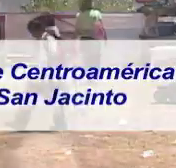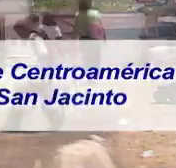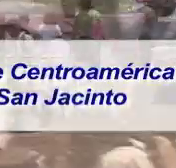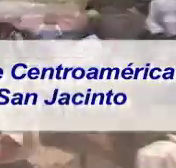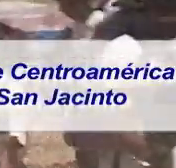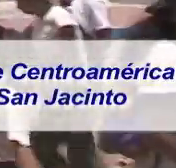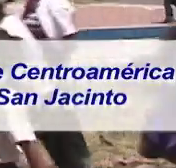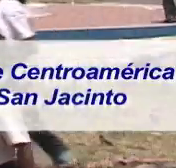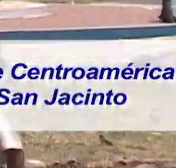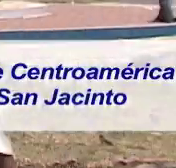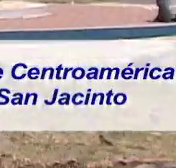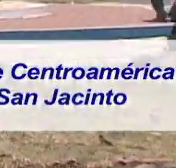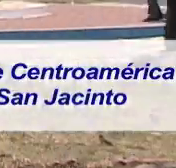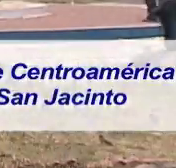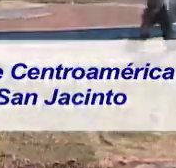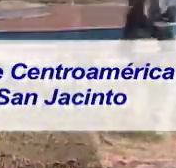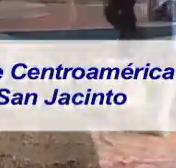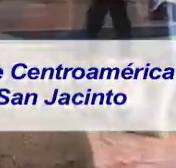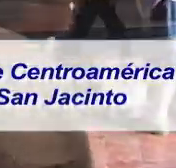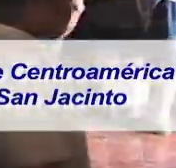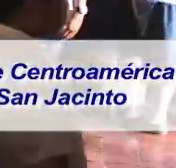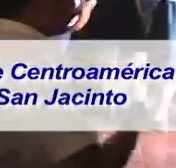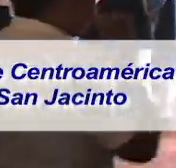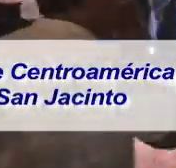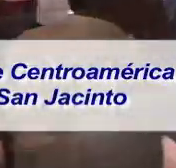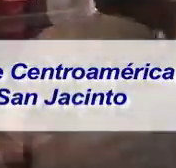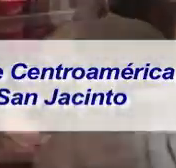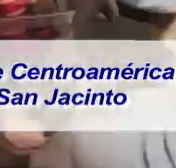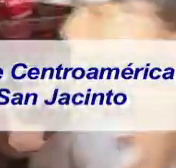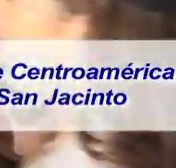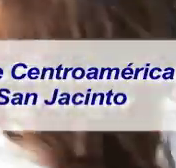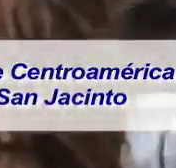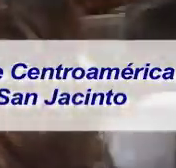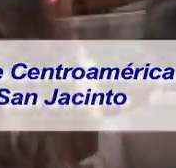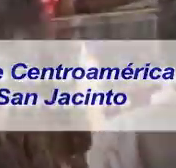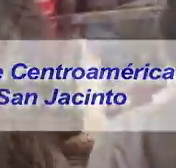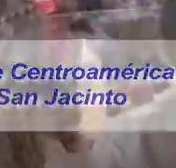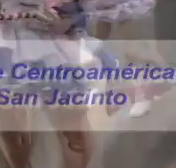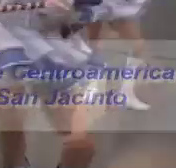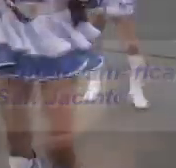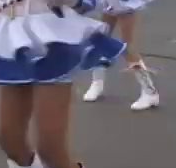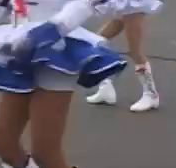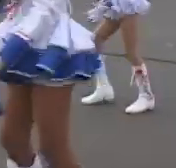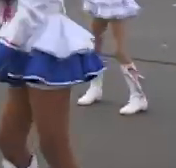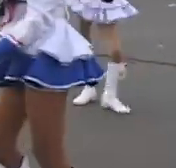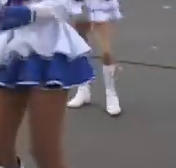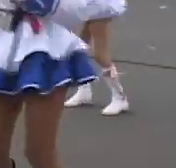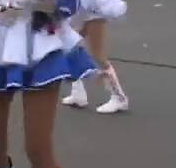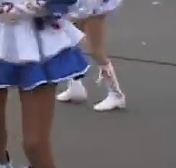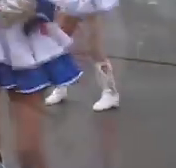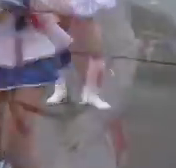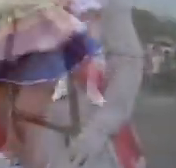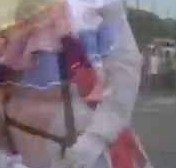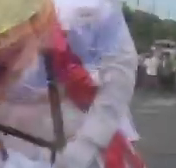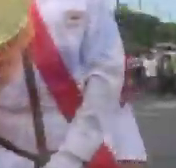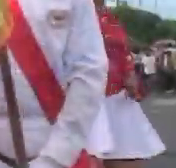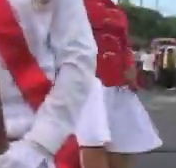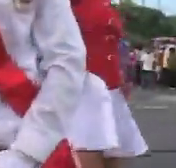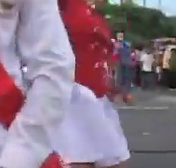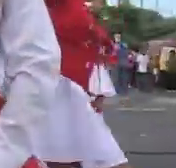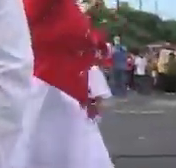estableciendo que se deberán promover visitas a lugares históricos y realizar actos públicos conmemorativos